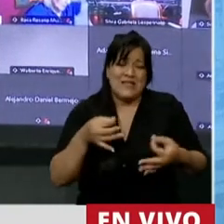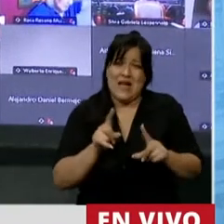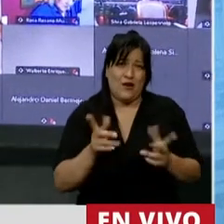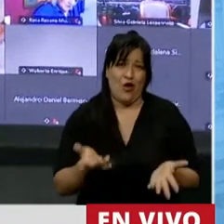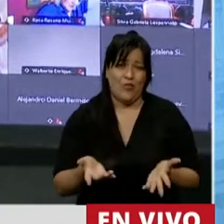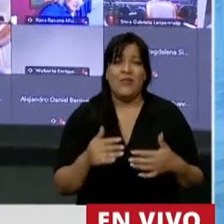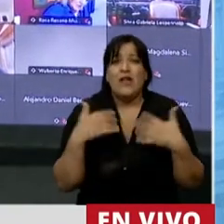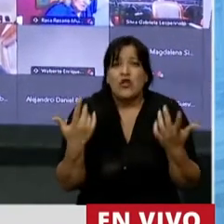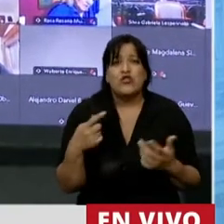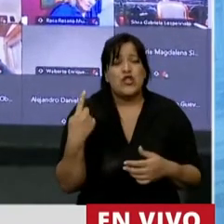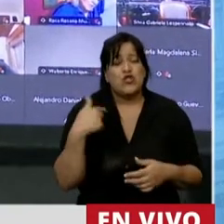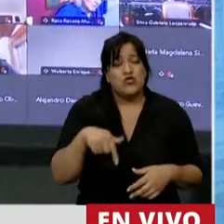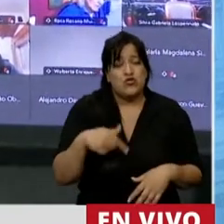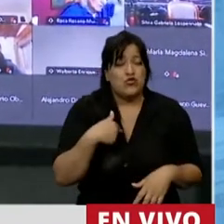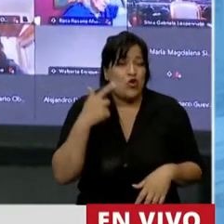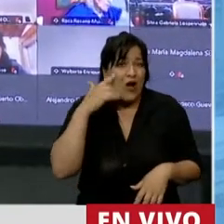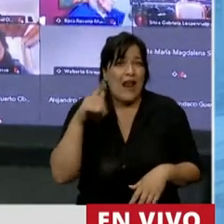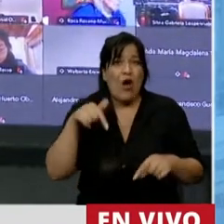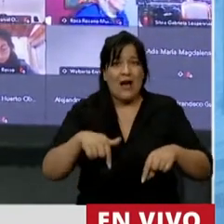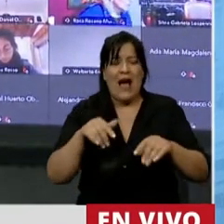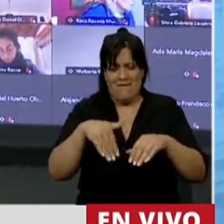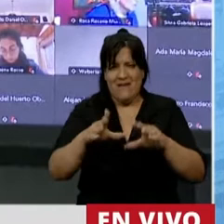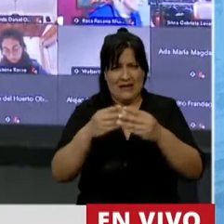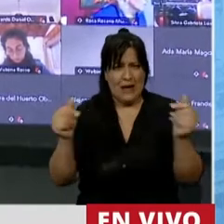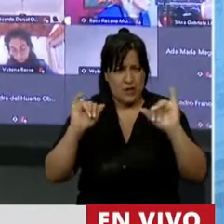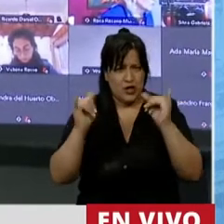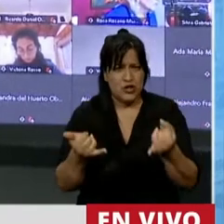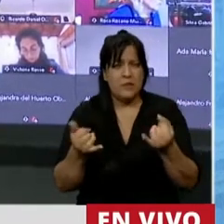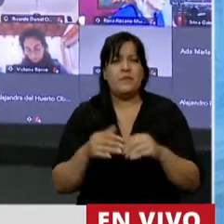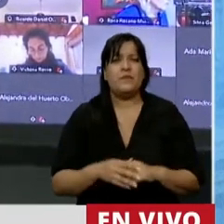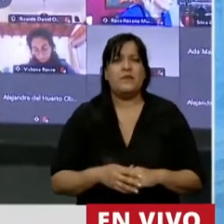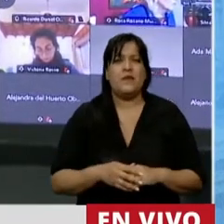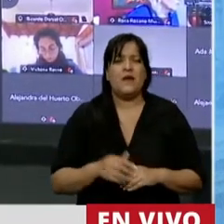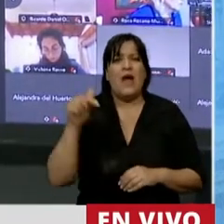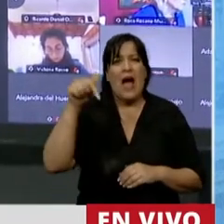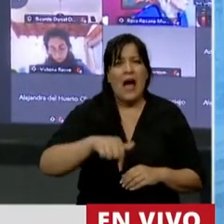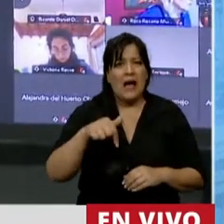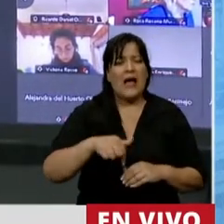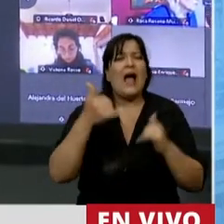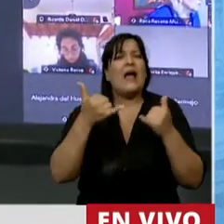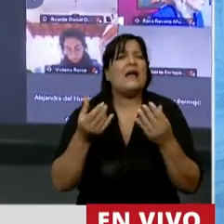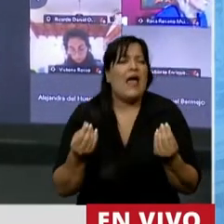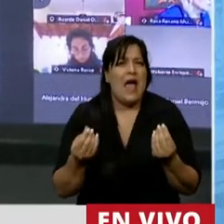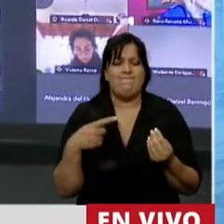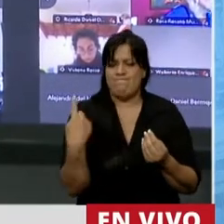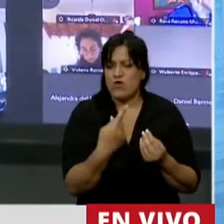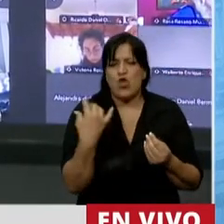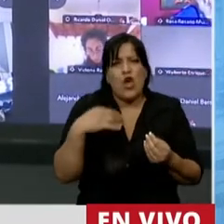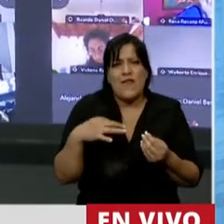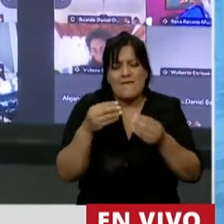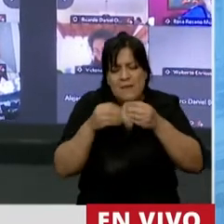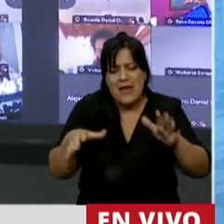Entonces, yo creo que nosotros acá tenemos, ya voy redondeando, Presidente, yo creo que nosotros tenemos que intentar empezar